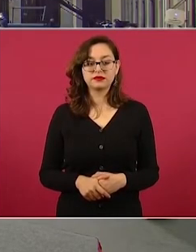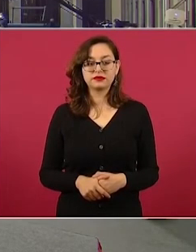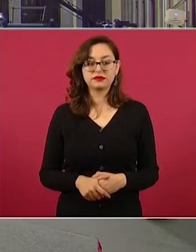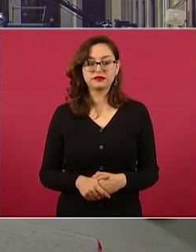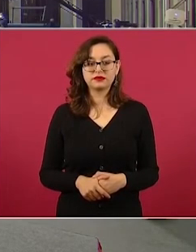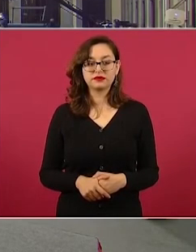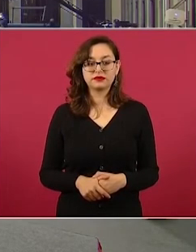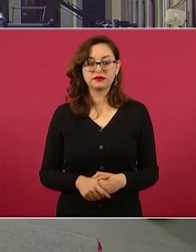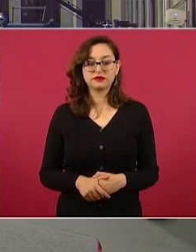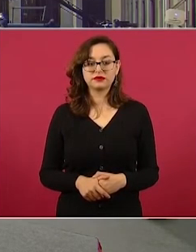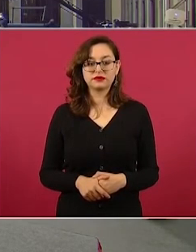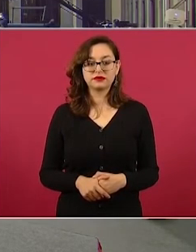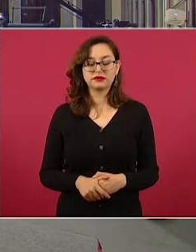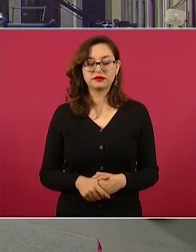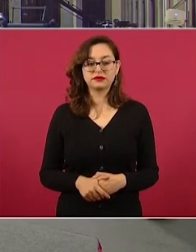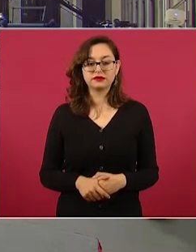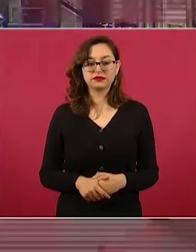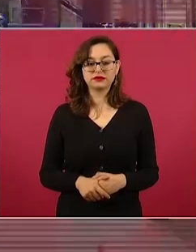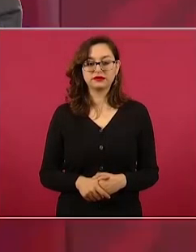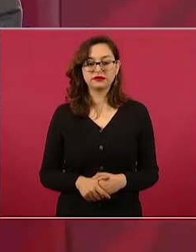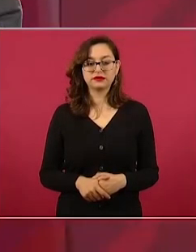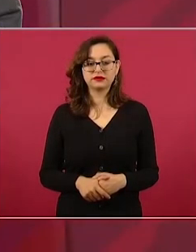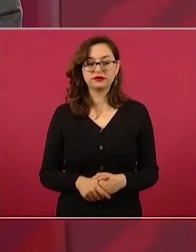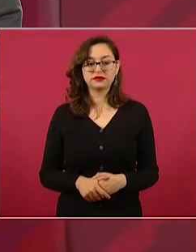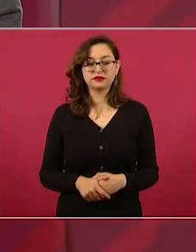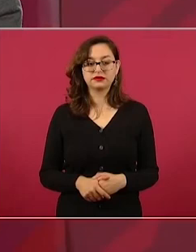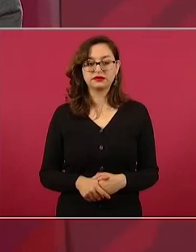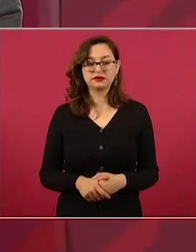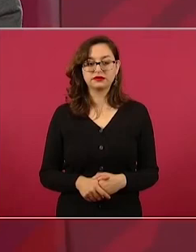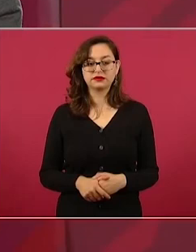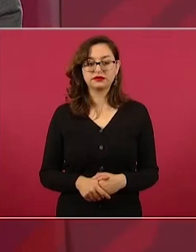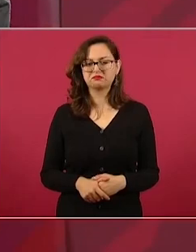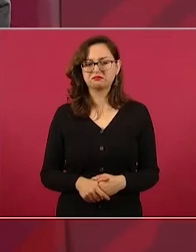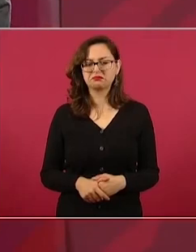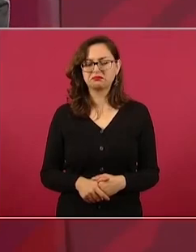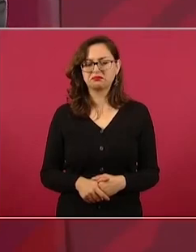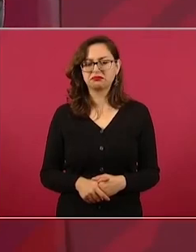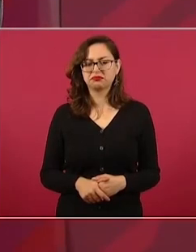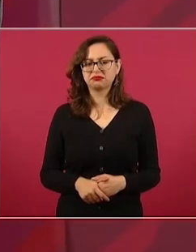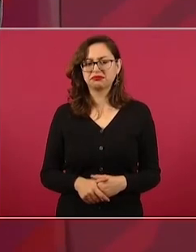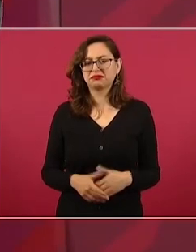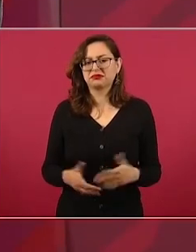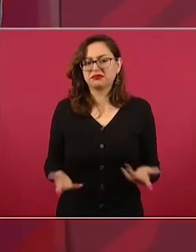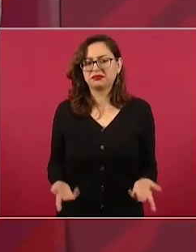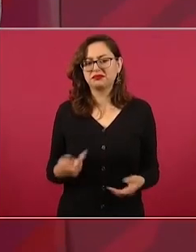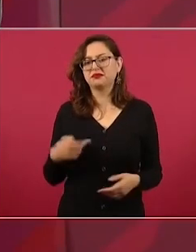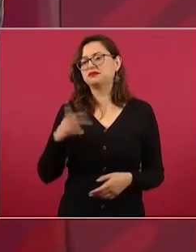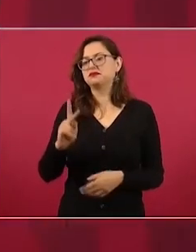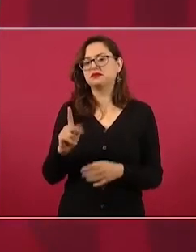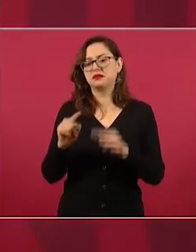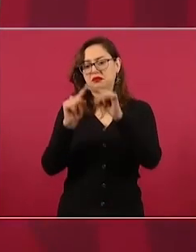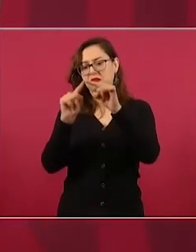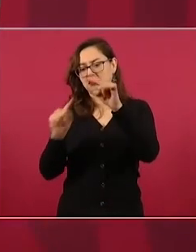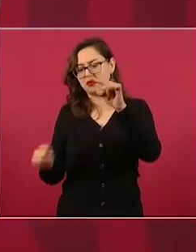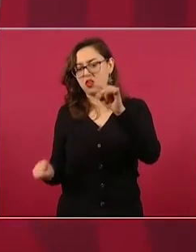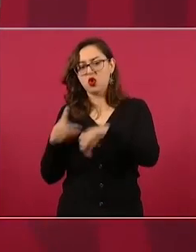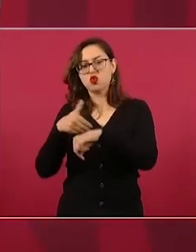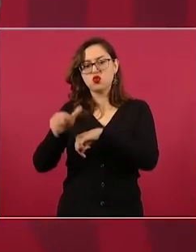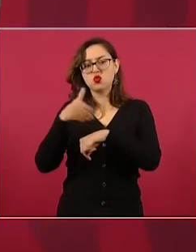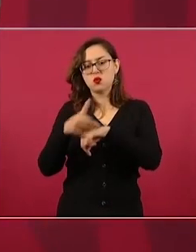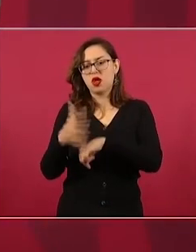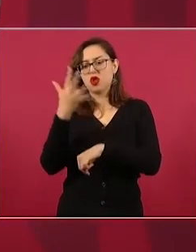Sí, pero ya el tramo este ya es de seguridad nacional.